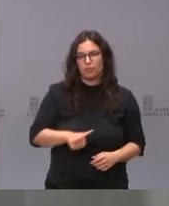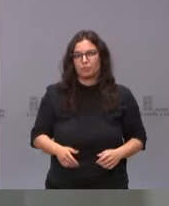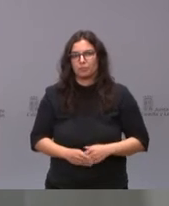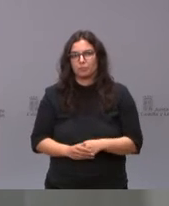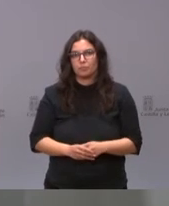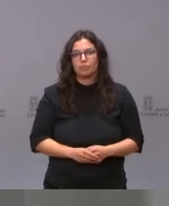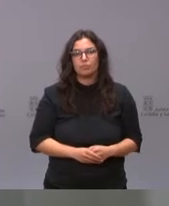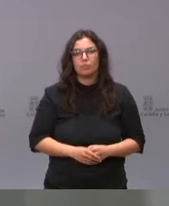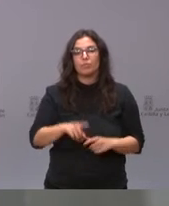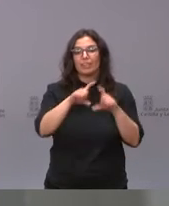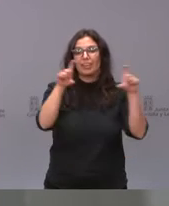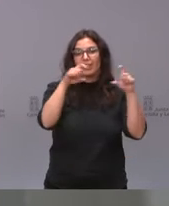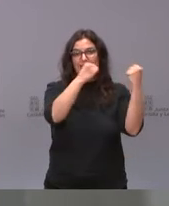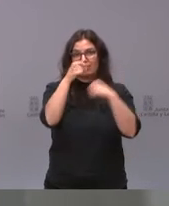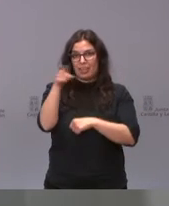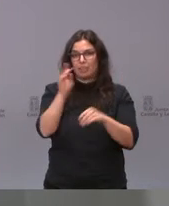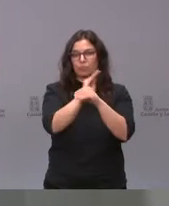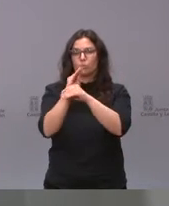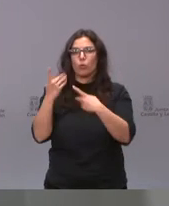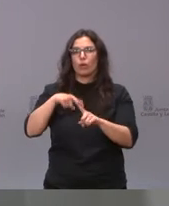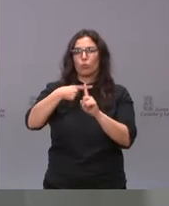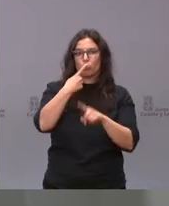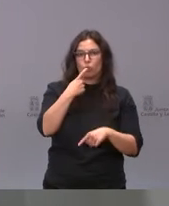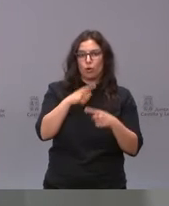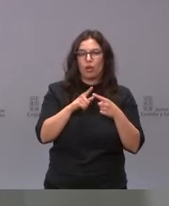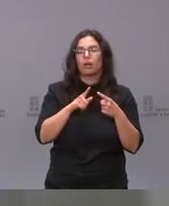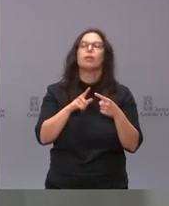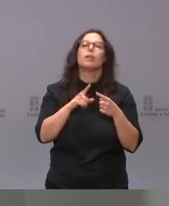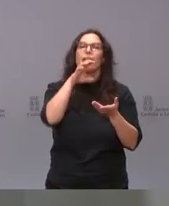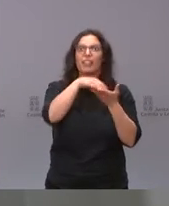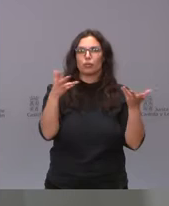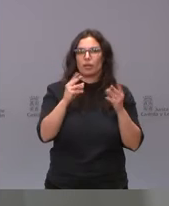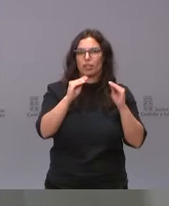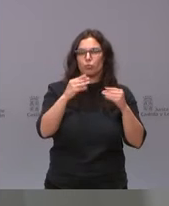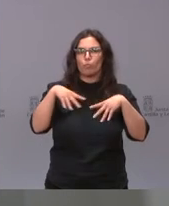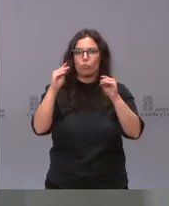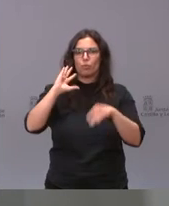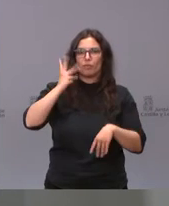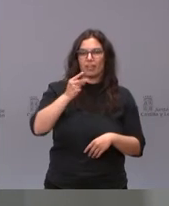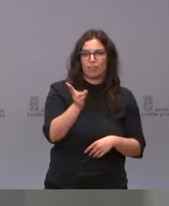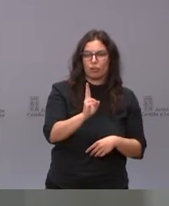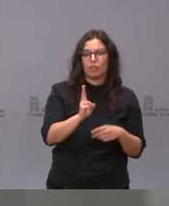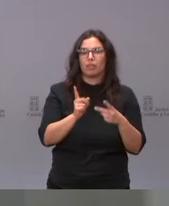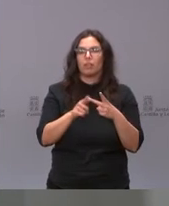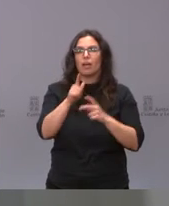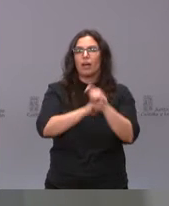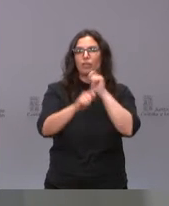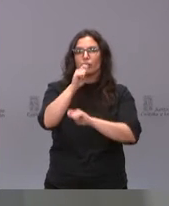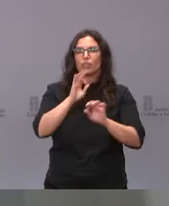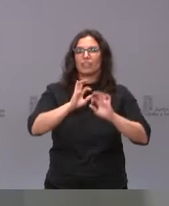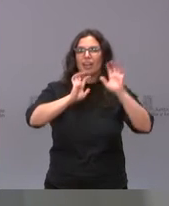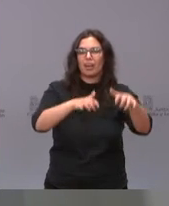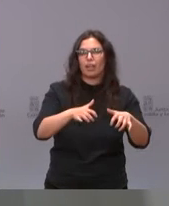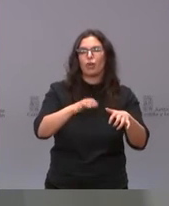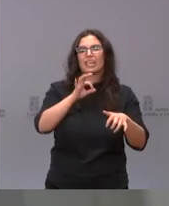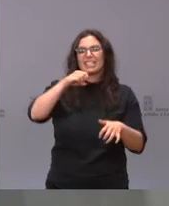entidades que van a recibir estas subvenciones son Cruz Roja para sus centros de emergencia de Burgos, Ponferrada y Valladolid, la Asociación Leonesa Simón